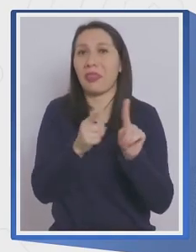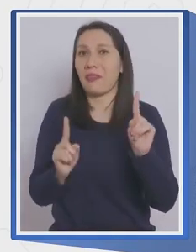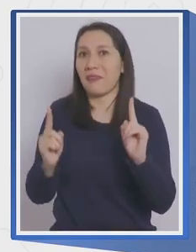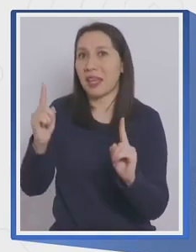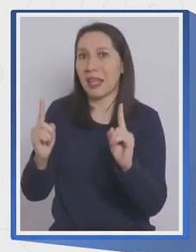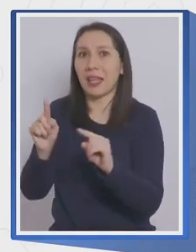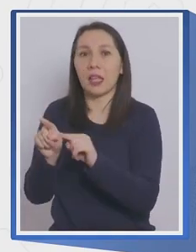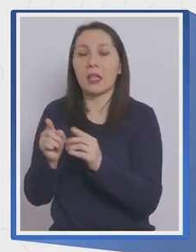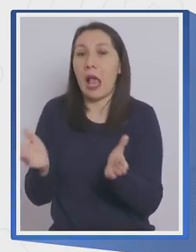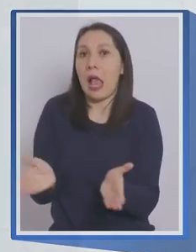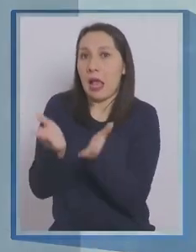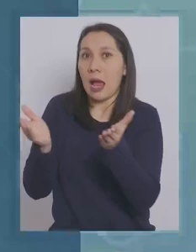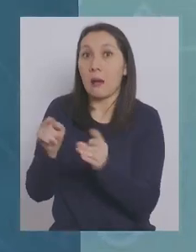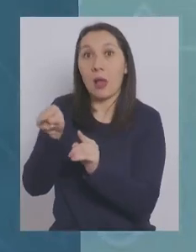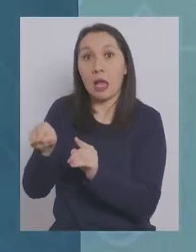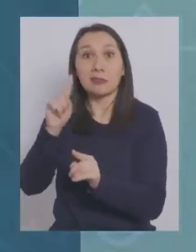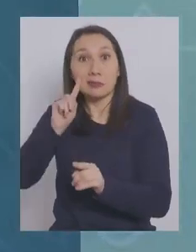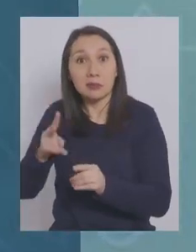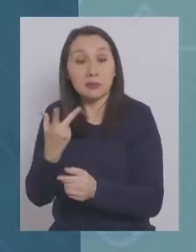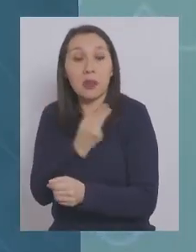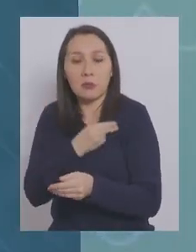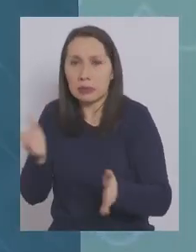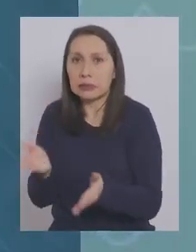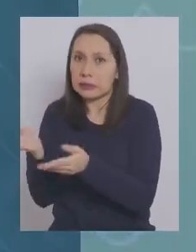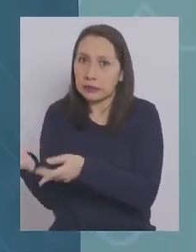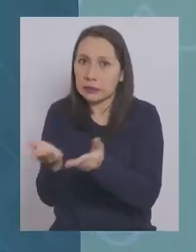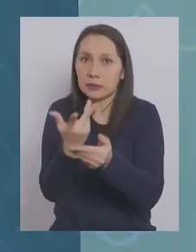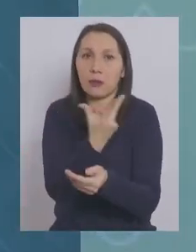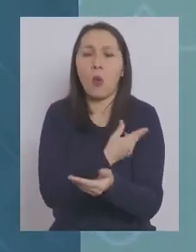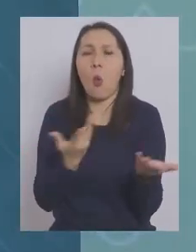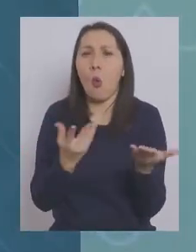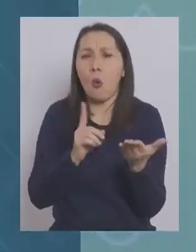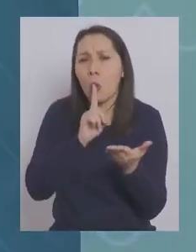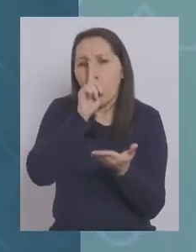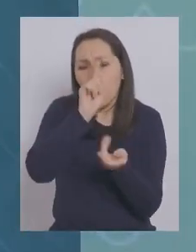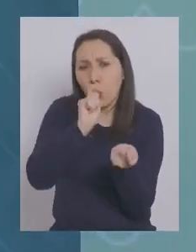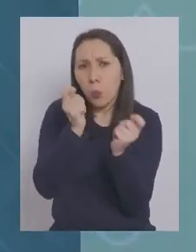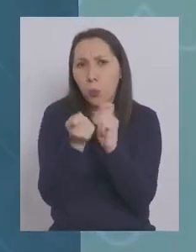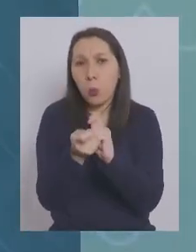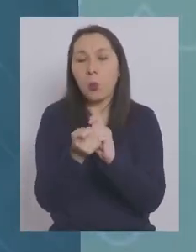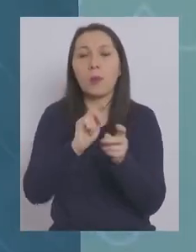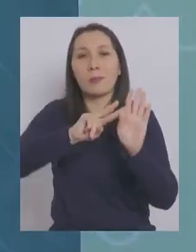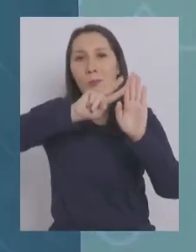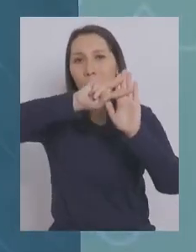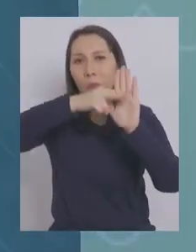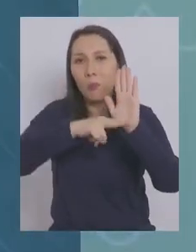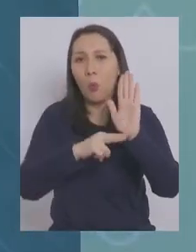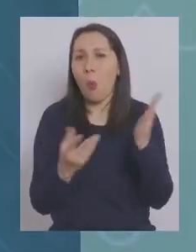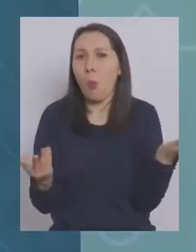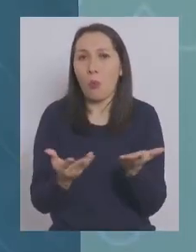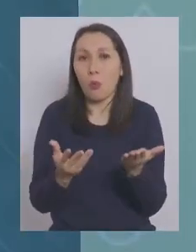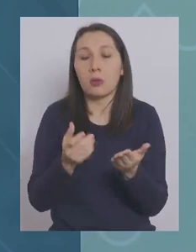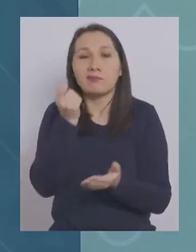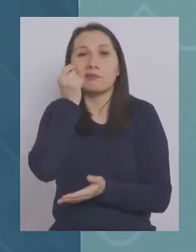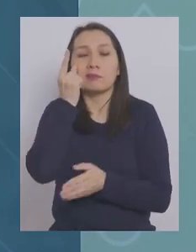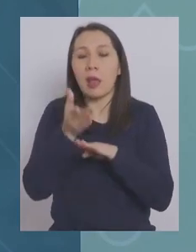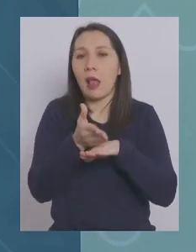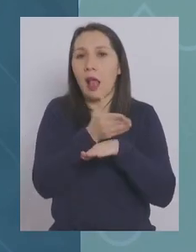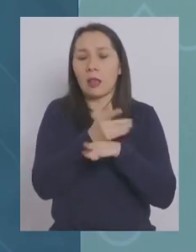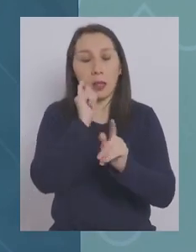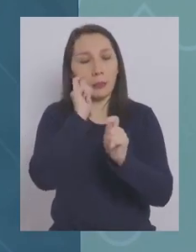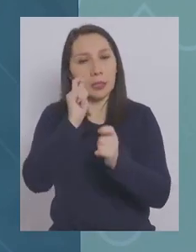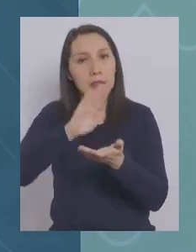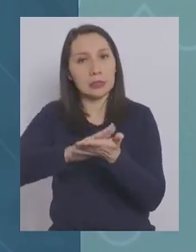incentivar para que la gente se vacune. ¿Cómo se adaptarán estas medidas? Para hacer estas modificaciones se tuvieron en cuenta los riesgos